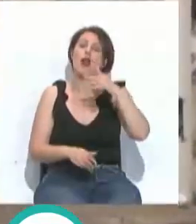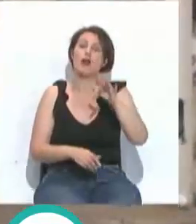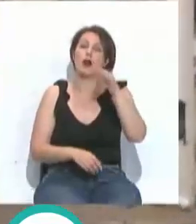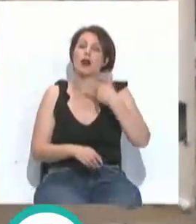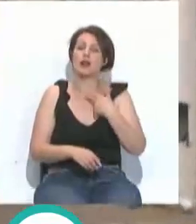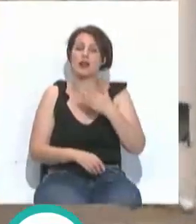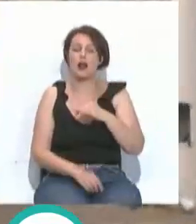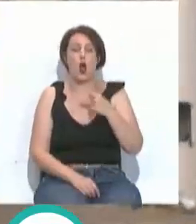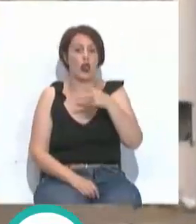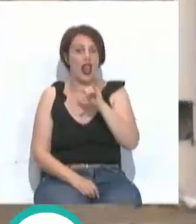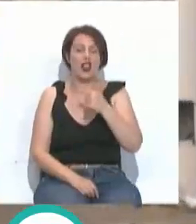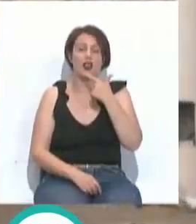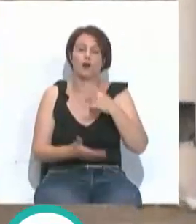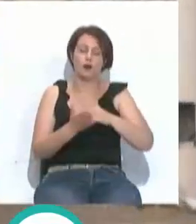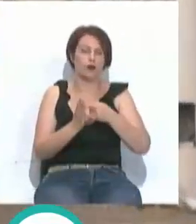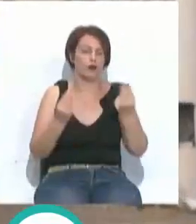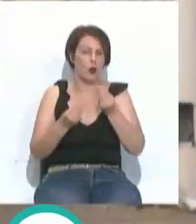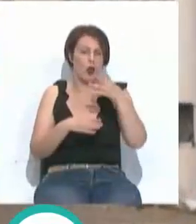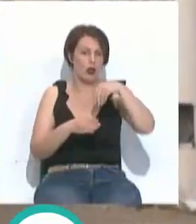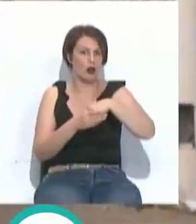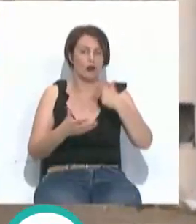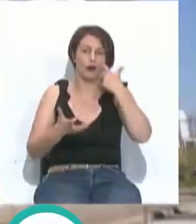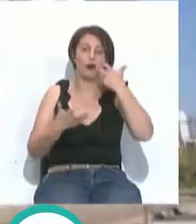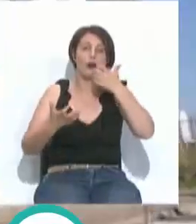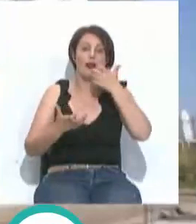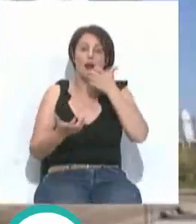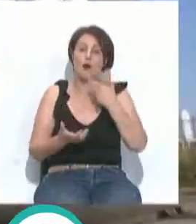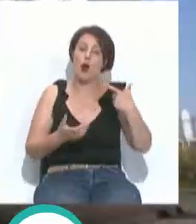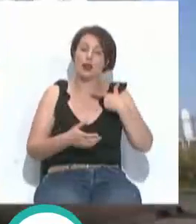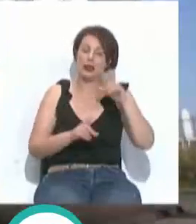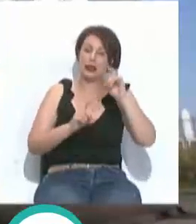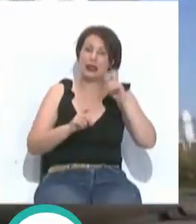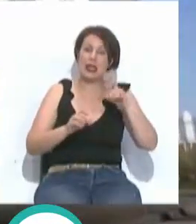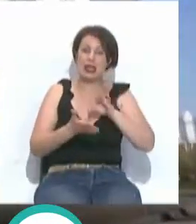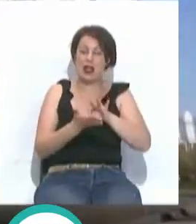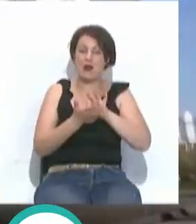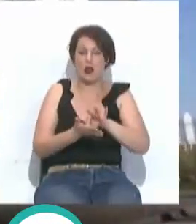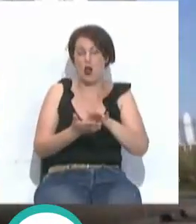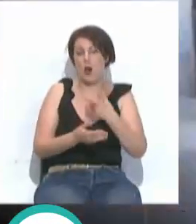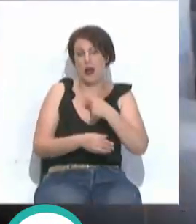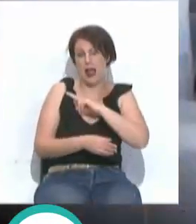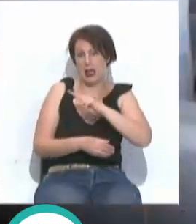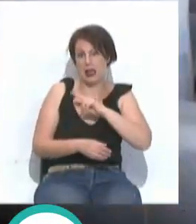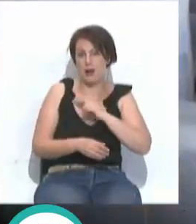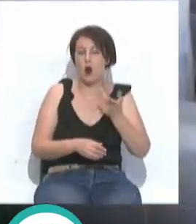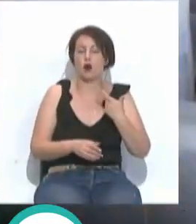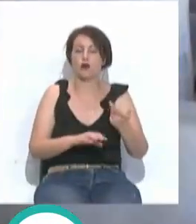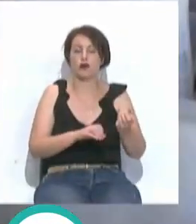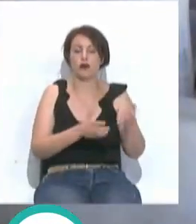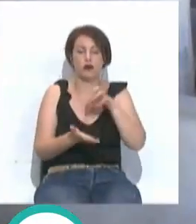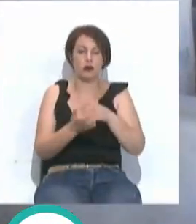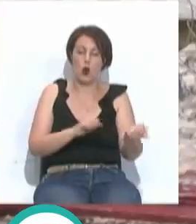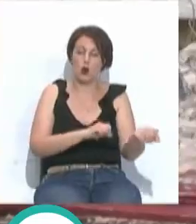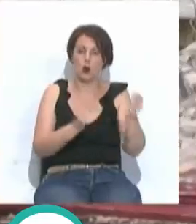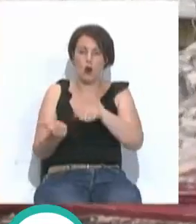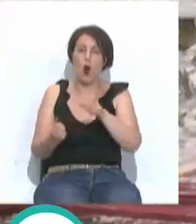destacado otros proyectos de mejora en el recinto interior, como el traslado de la Escuela del Servicio Marítimo de la Guardia Civil al edificio en Cruz, o